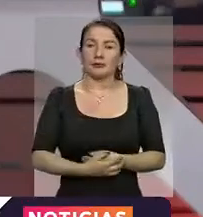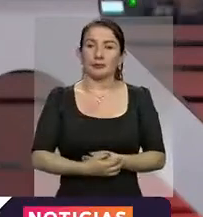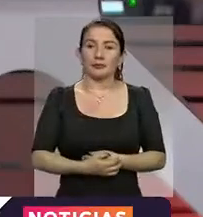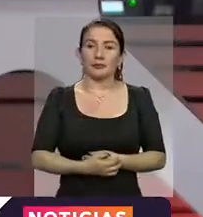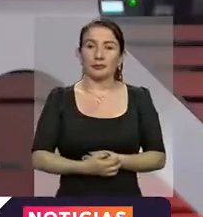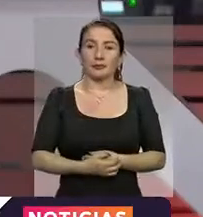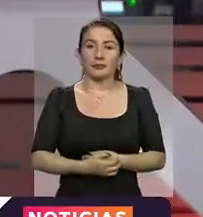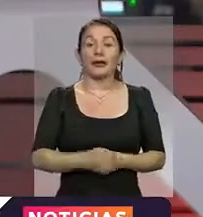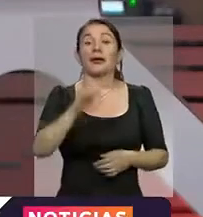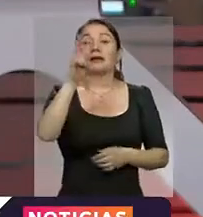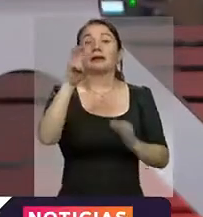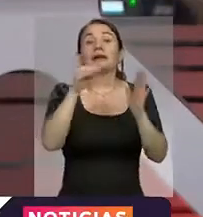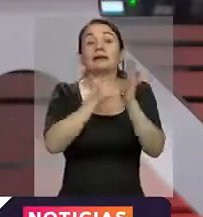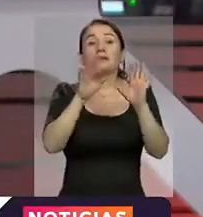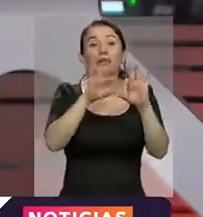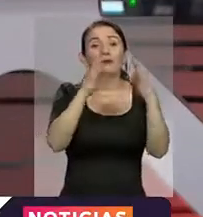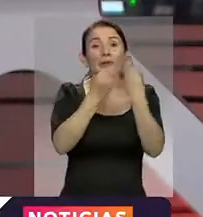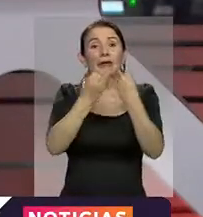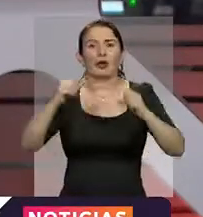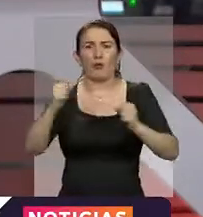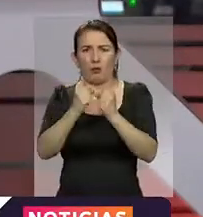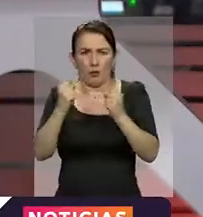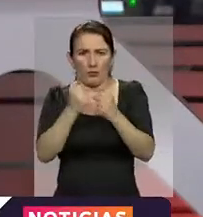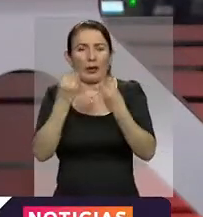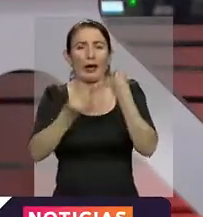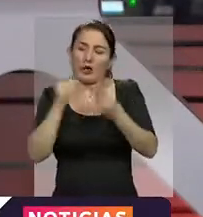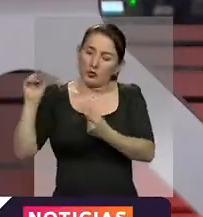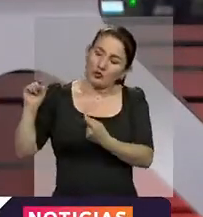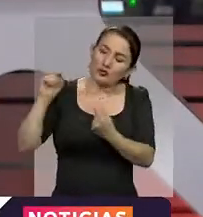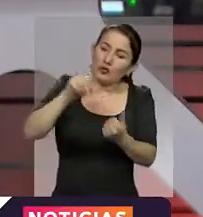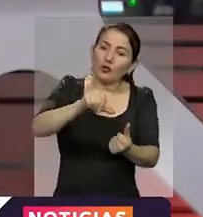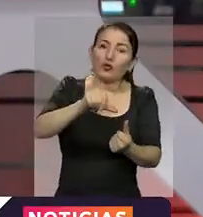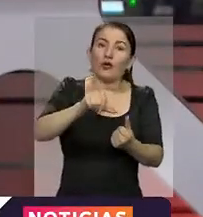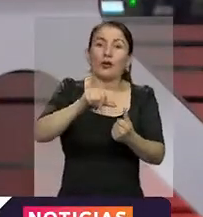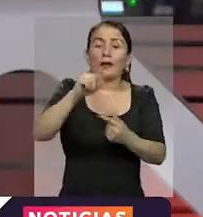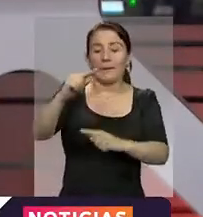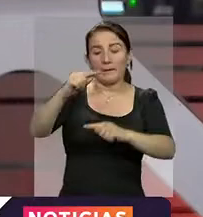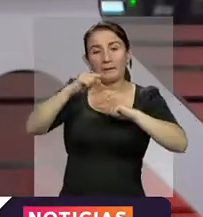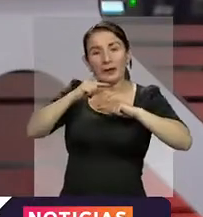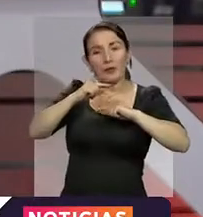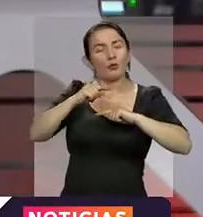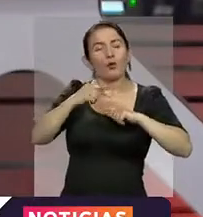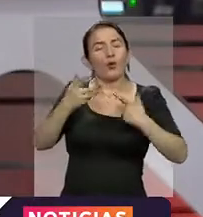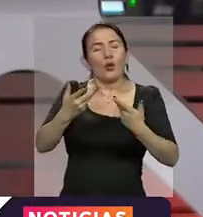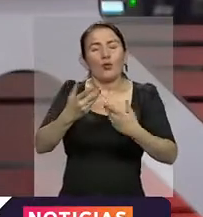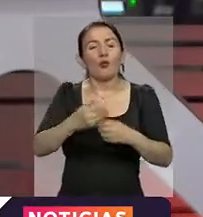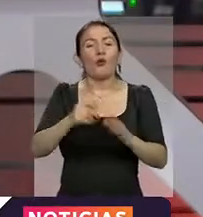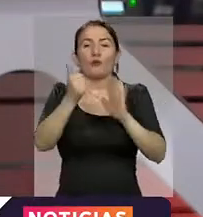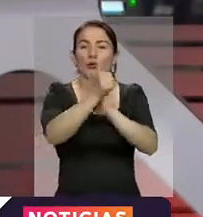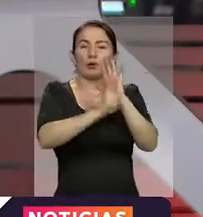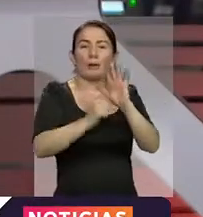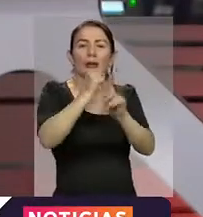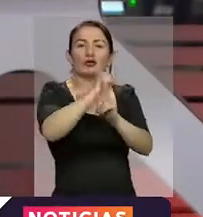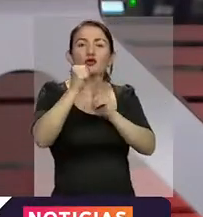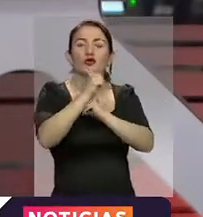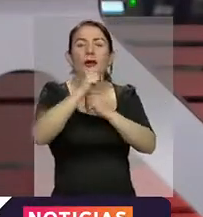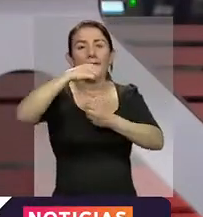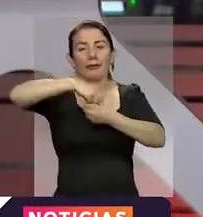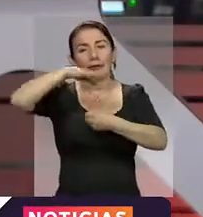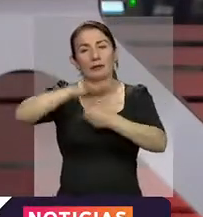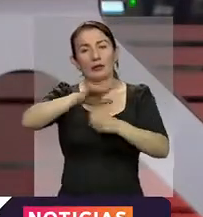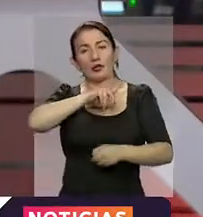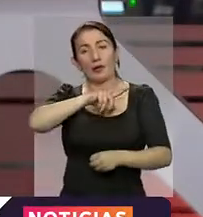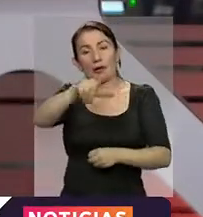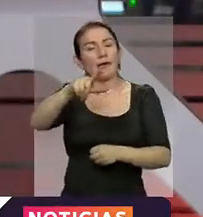Más de 7 mil familias bogotanas serán beneficiadas con el subsidio del ingreso mínimo garantizado, programa social liderado por el distrito